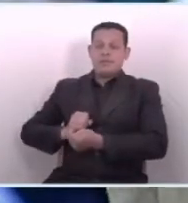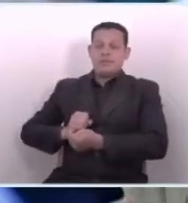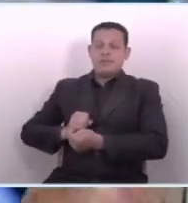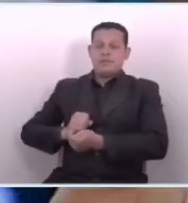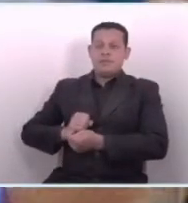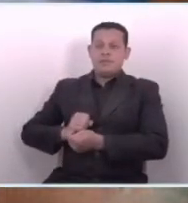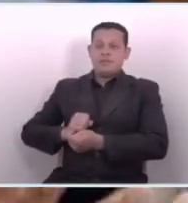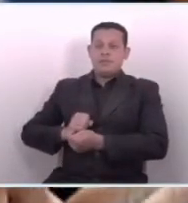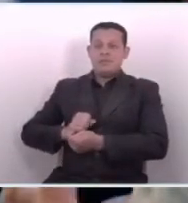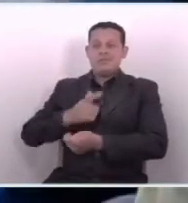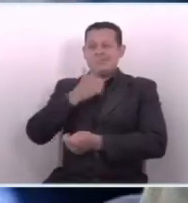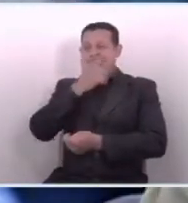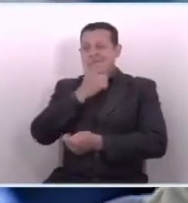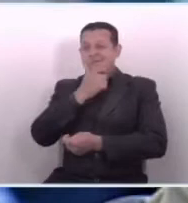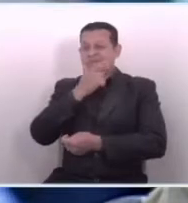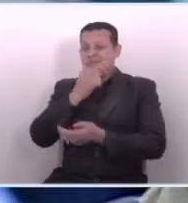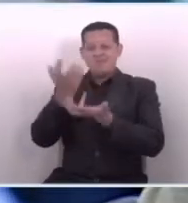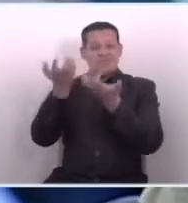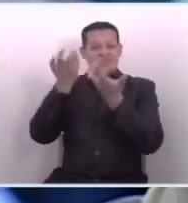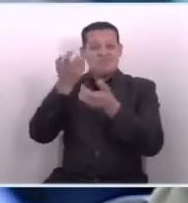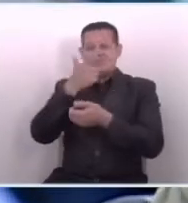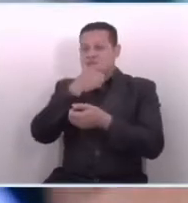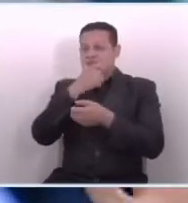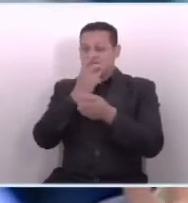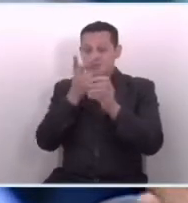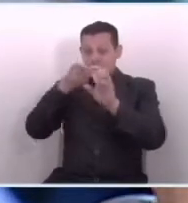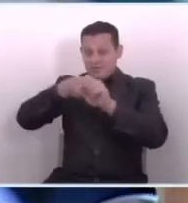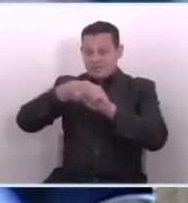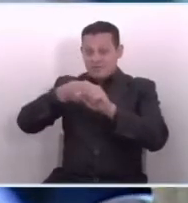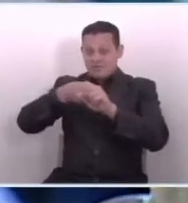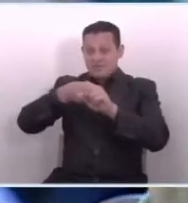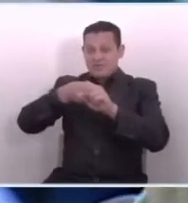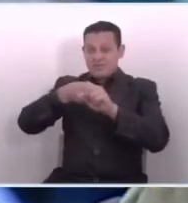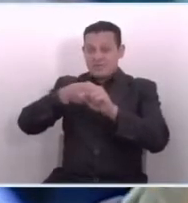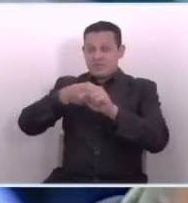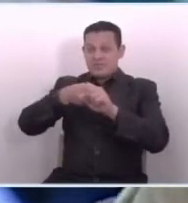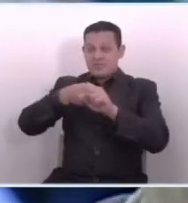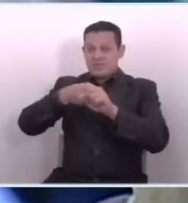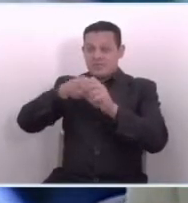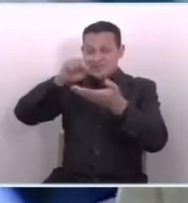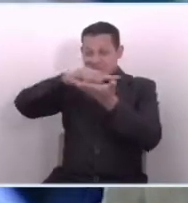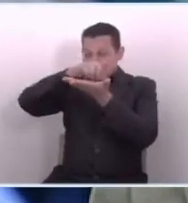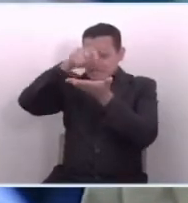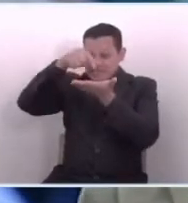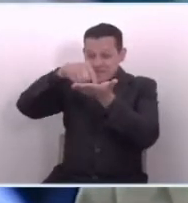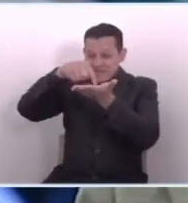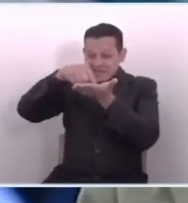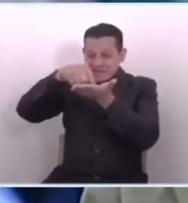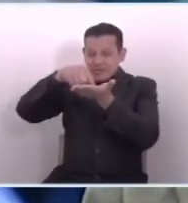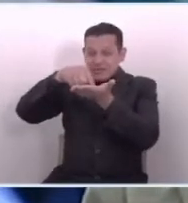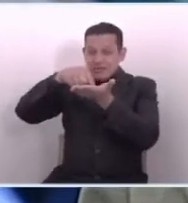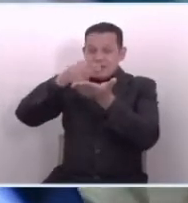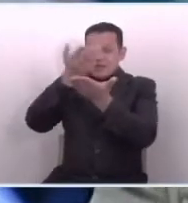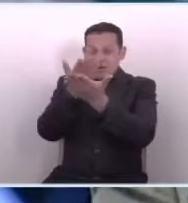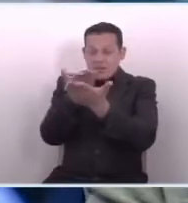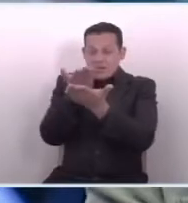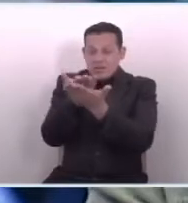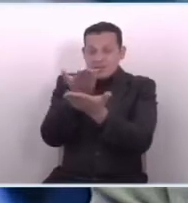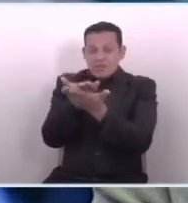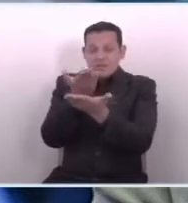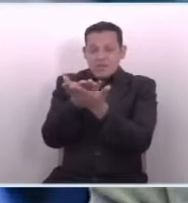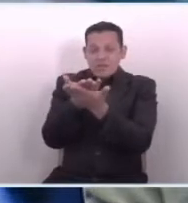sobran las dudas. Y parece ser que el elemento central de la propuesta